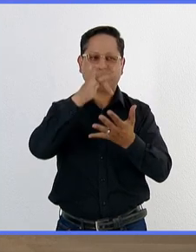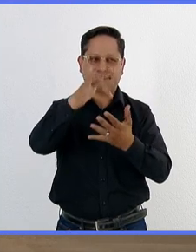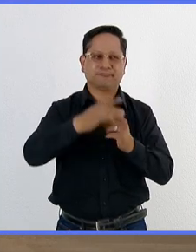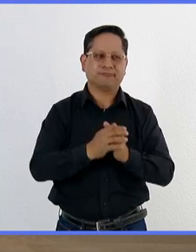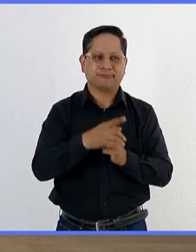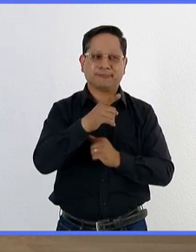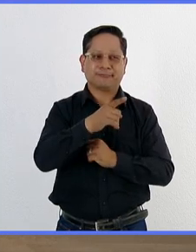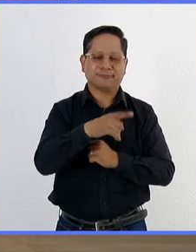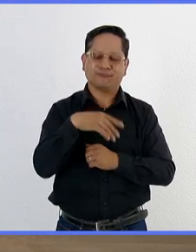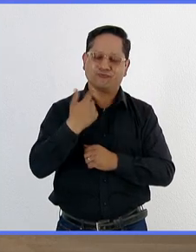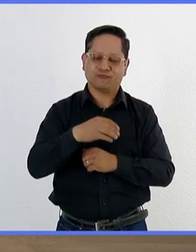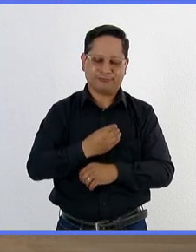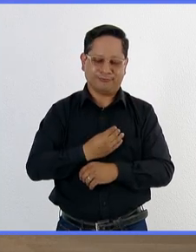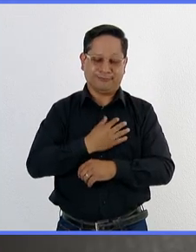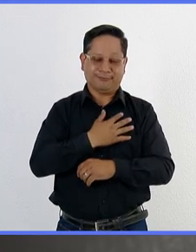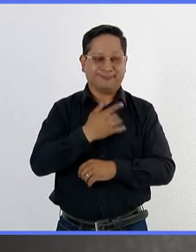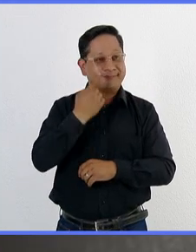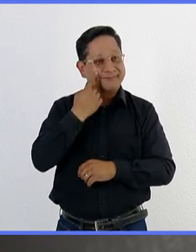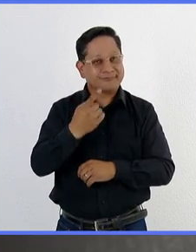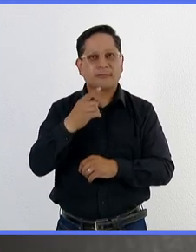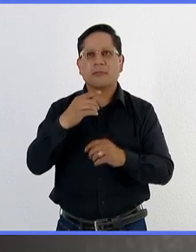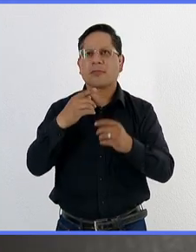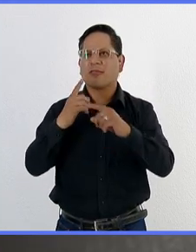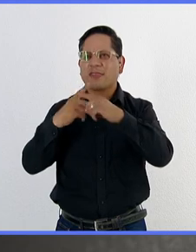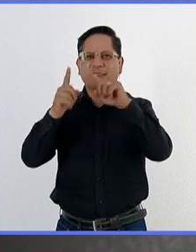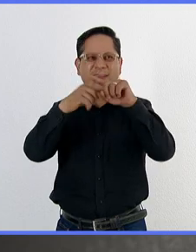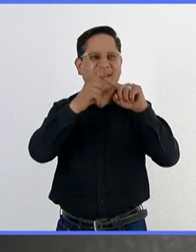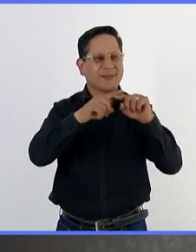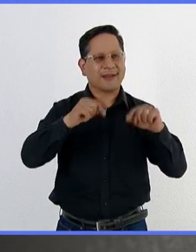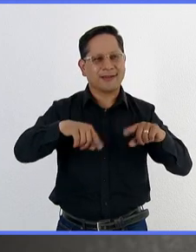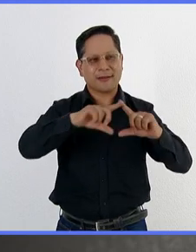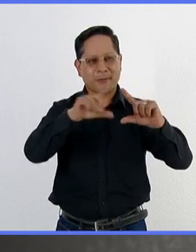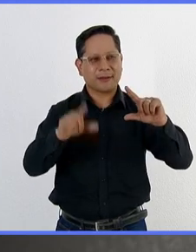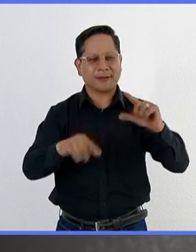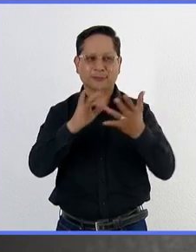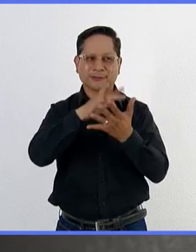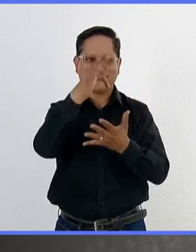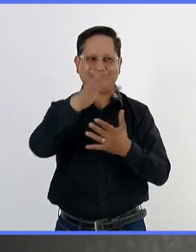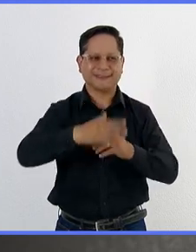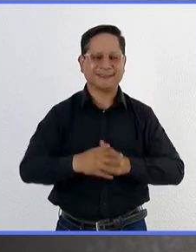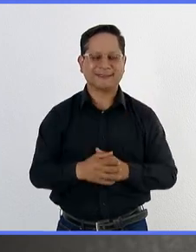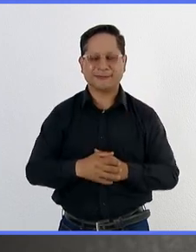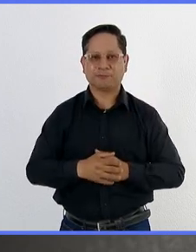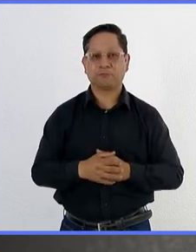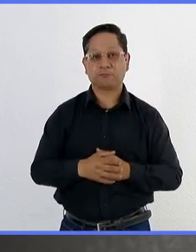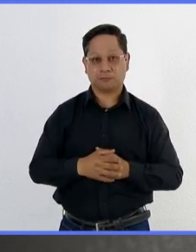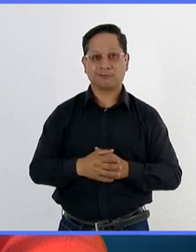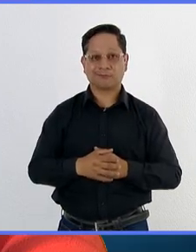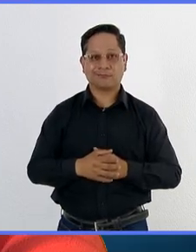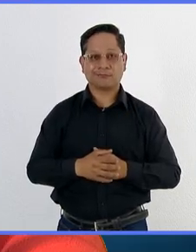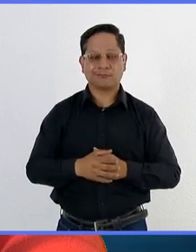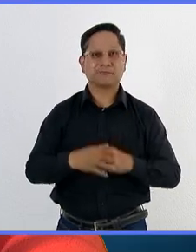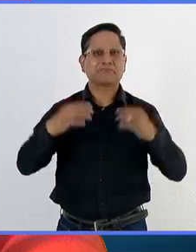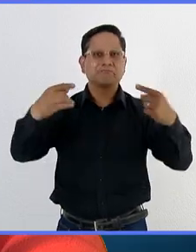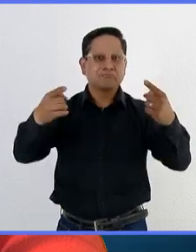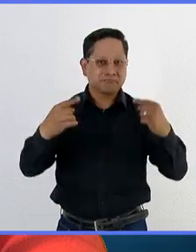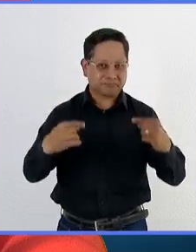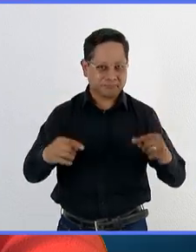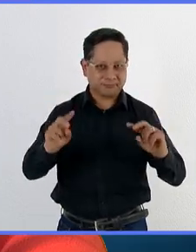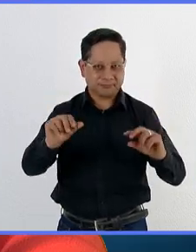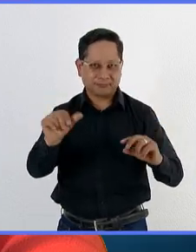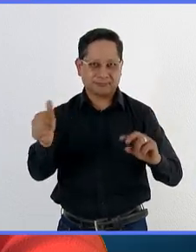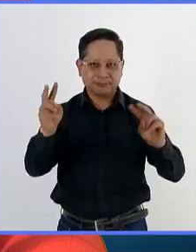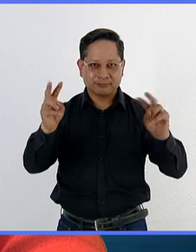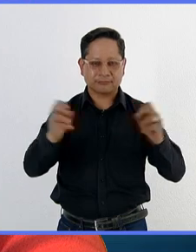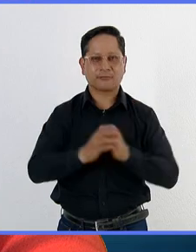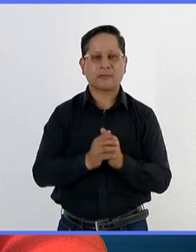trabajando y disfrutando de esta gran riqueza y esta diversidad que nos da nuestro territorio. Gracias Maritza. Así es, muchas gracias. Y bueno, pasamos a otros temas.